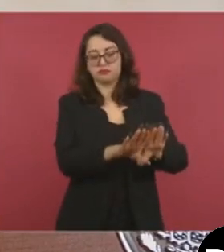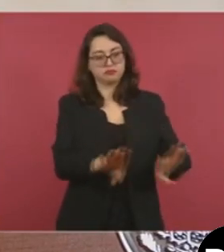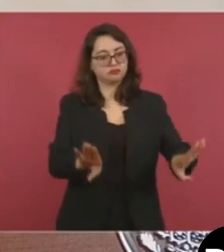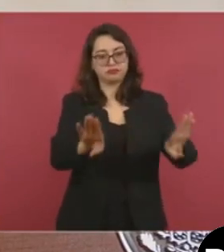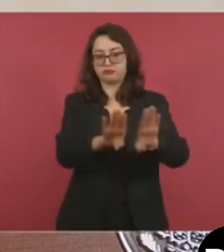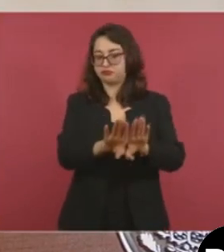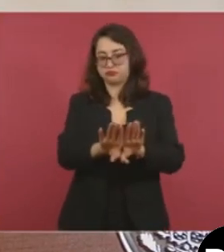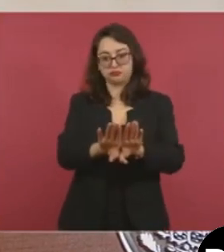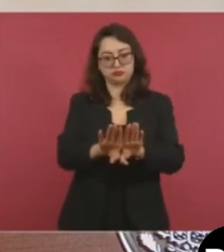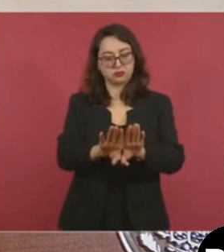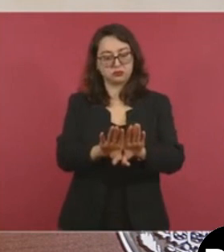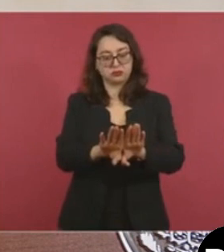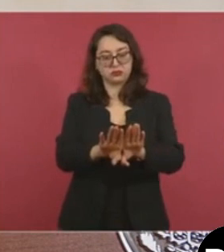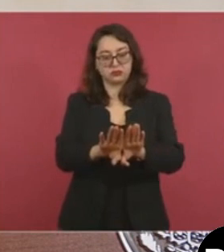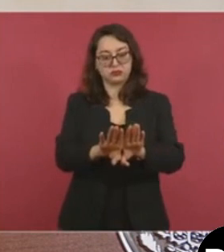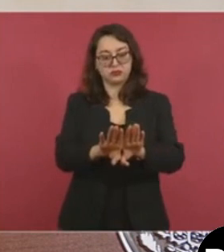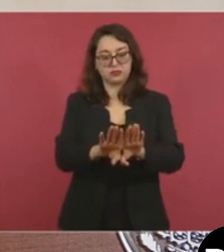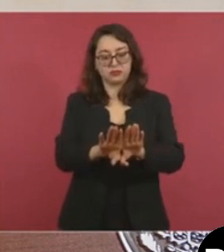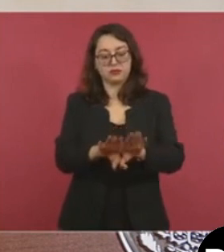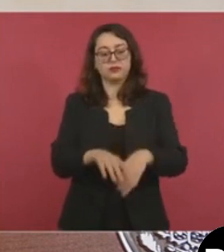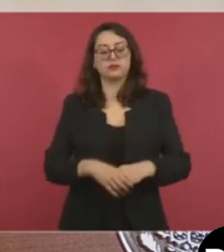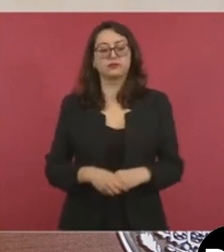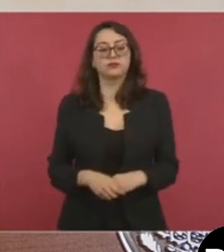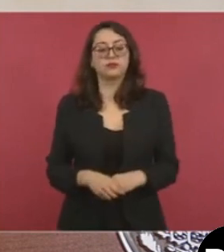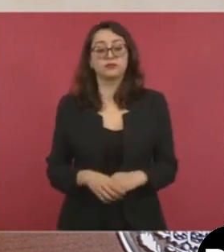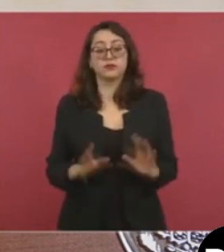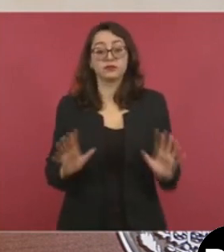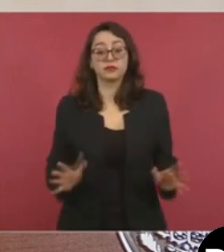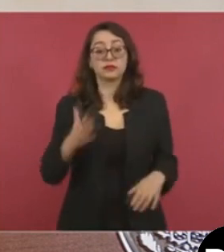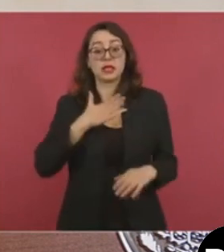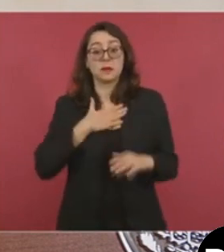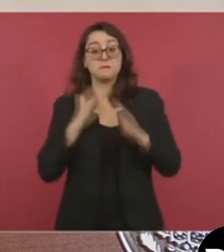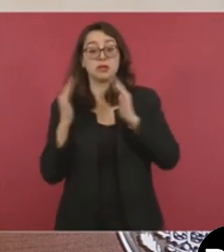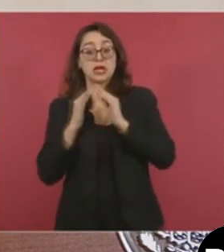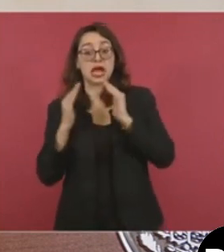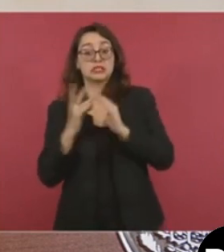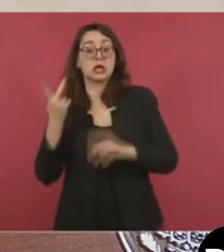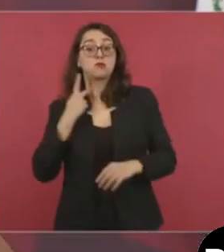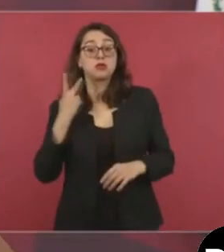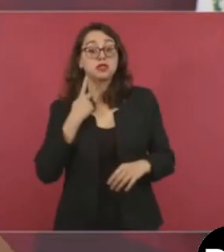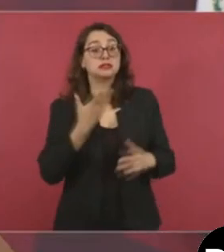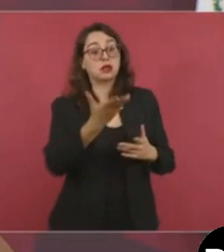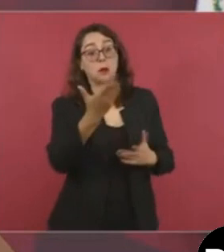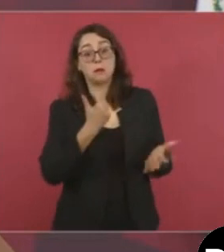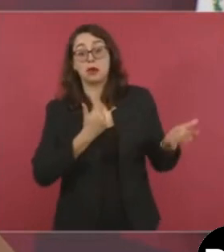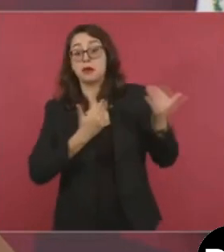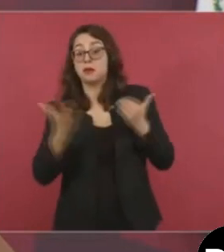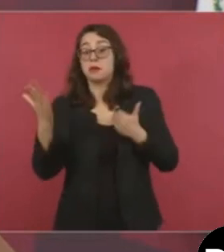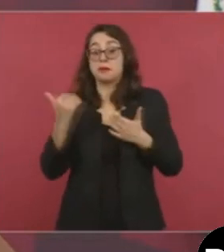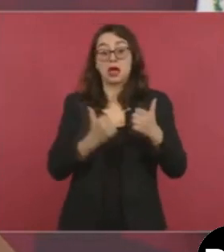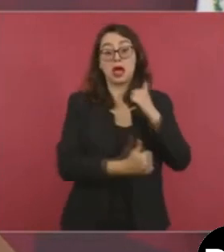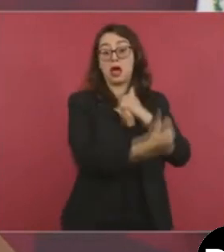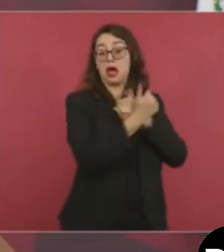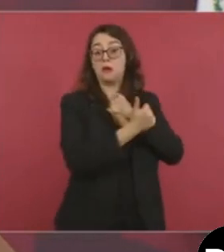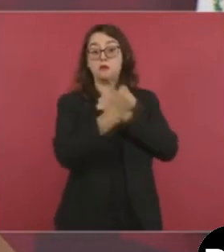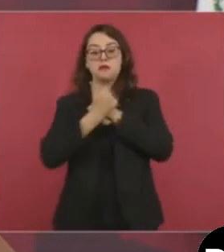No voy a recibir a nadie que me plantee nada